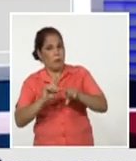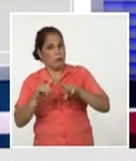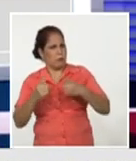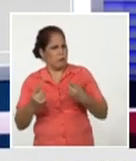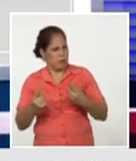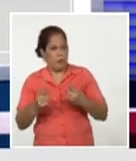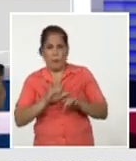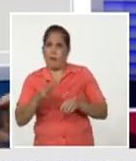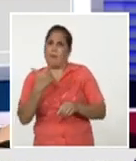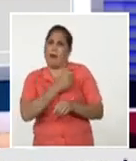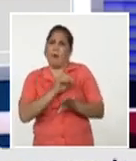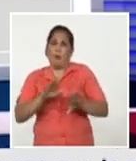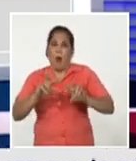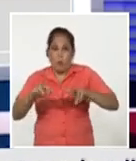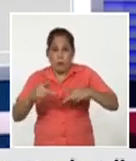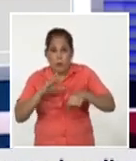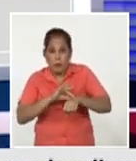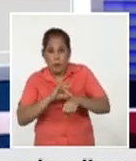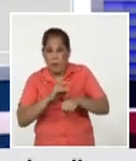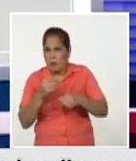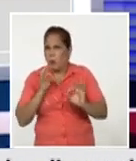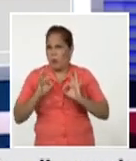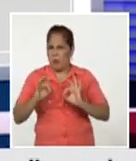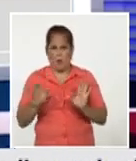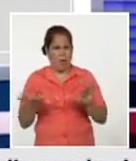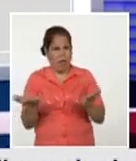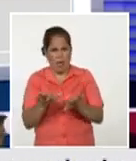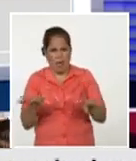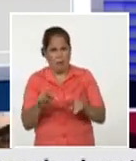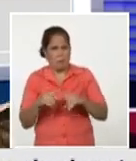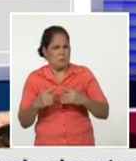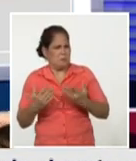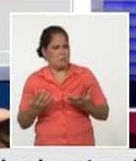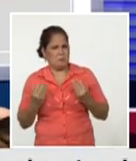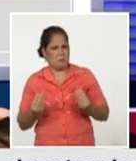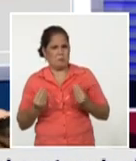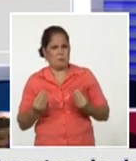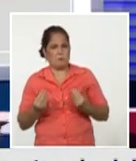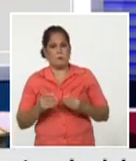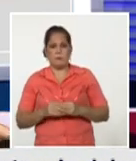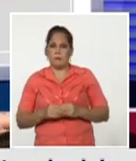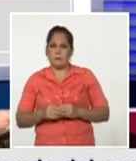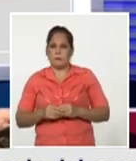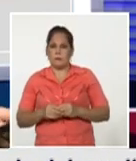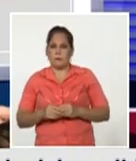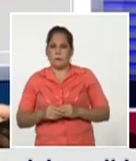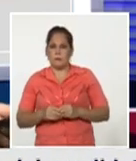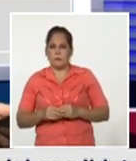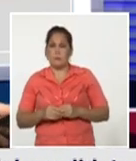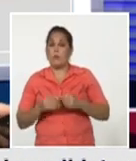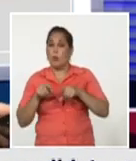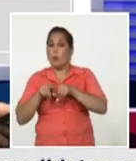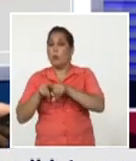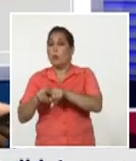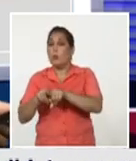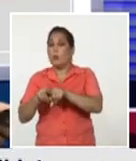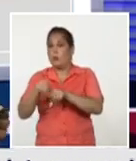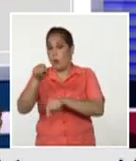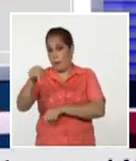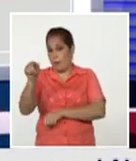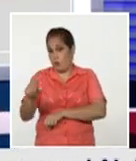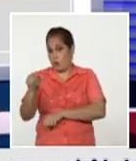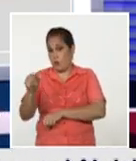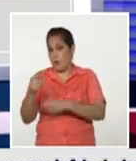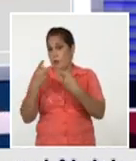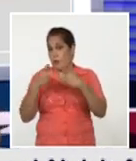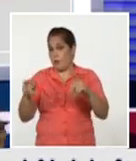vacunado algo no protege la vacuna cuán seguras son y qué acompañamiento en este sentido también recibe